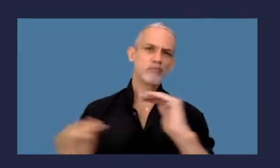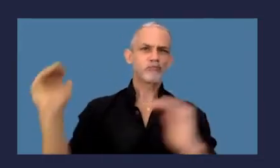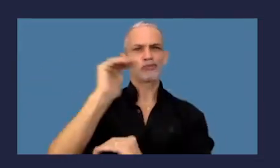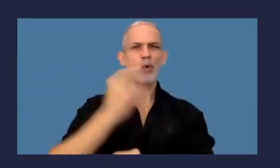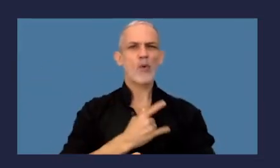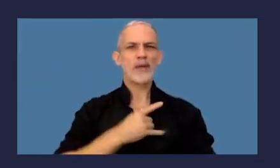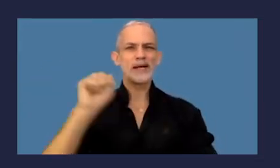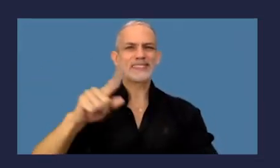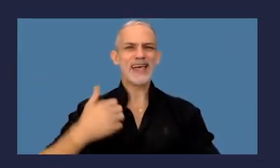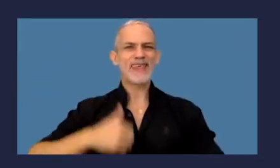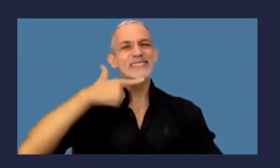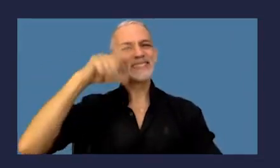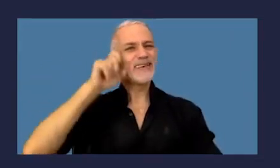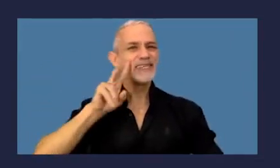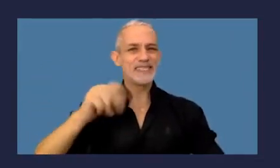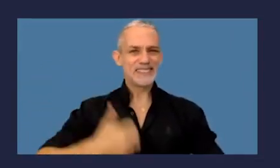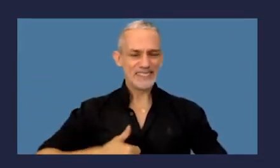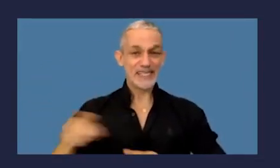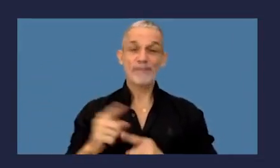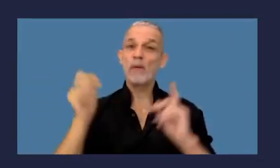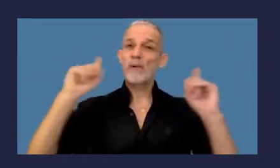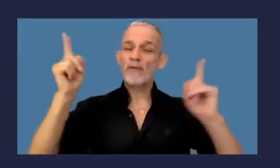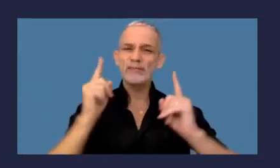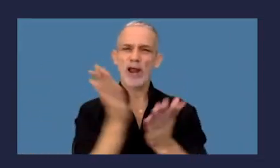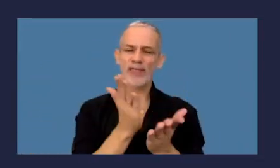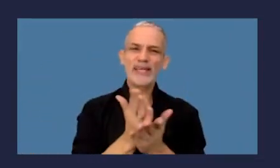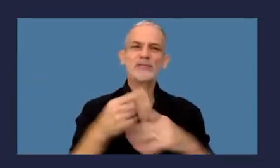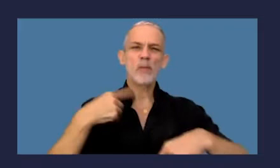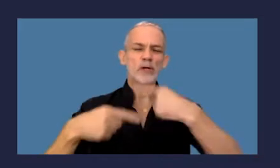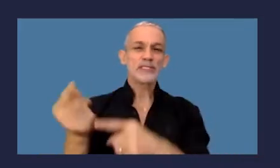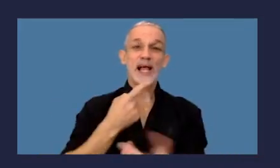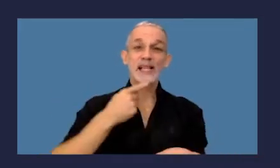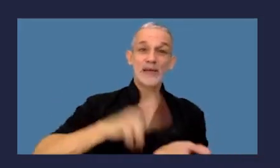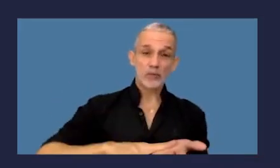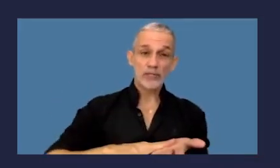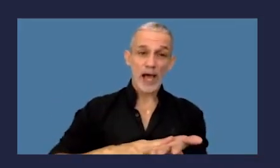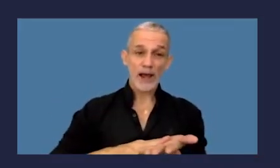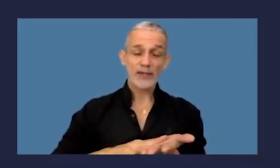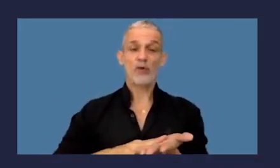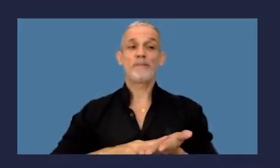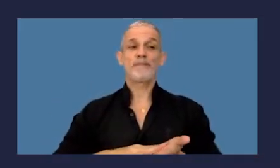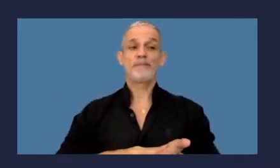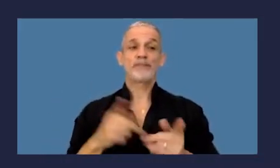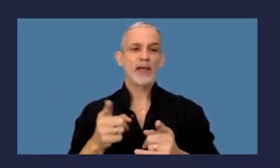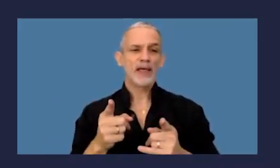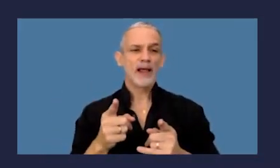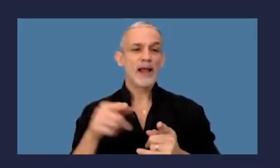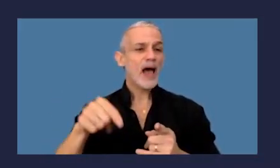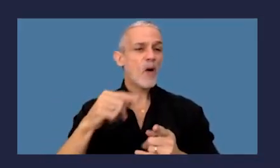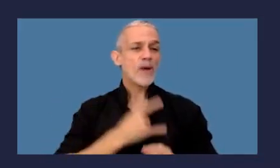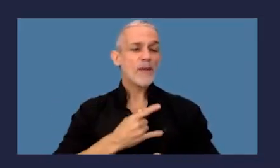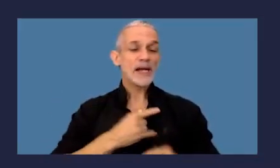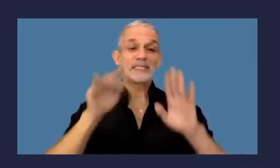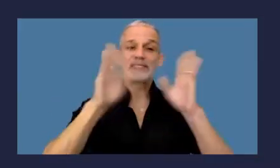de la Universidad de Sevilla, profesora de Derecho Procesal Penal Tributario en posgrado de Derecho Tributario en la Universidad